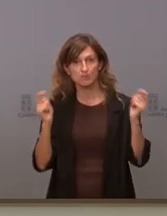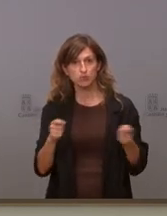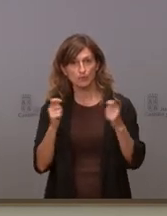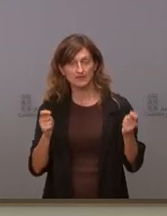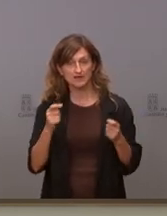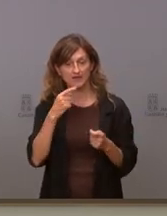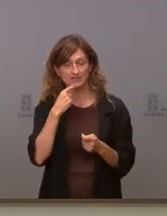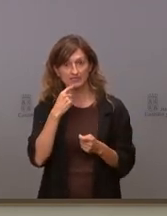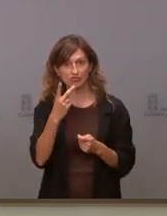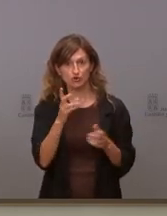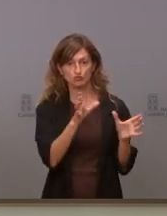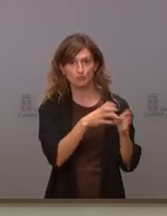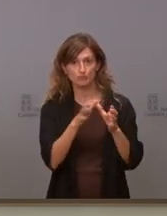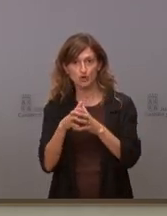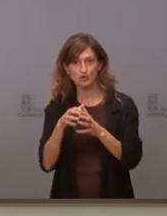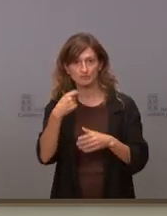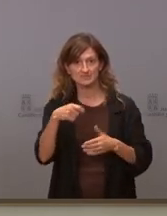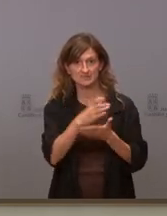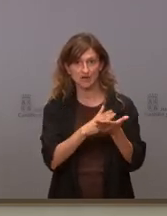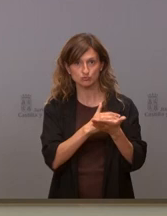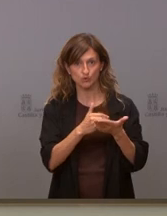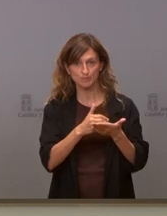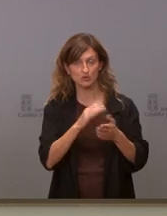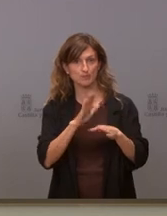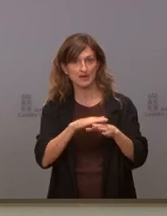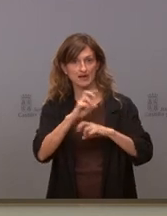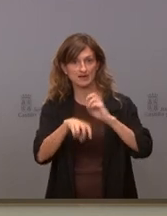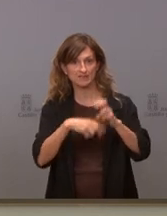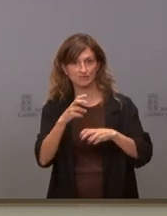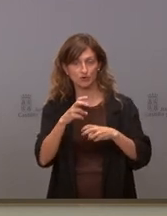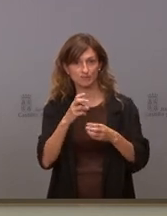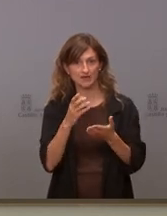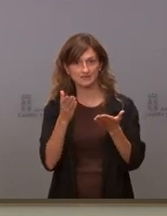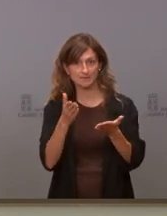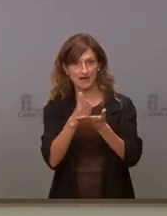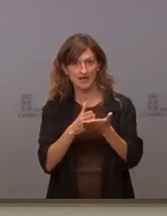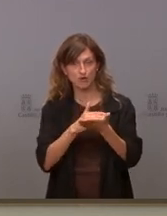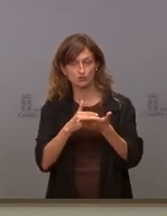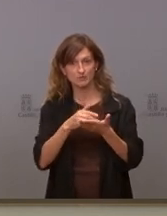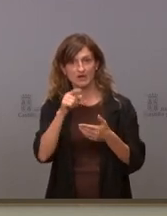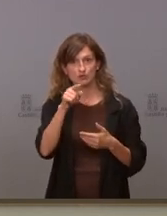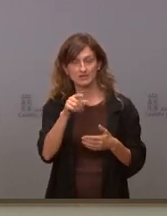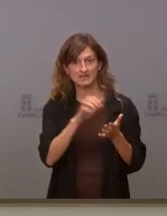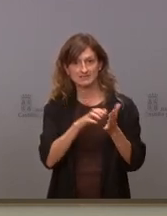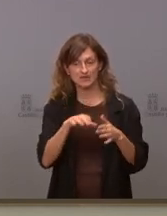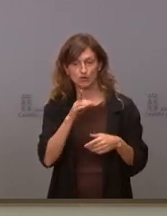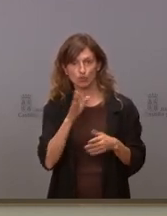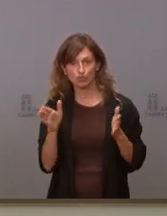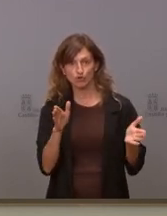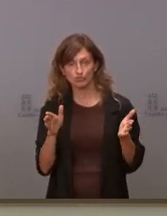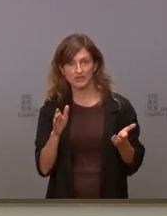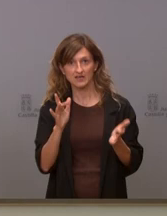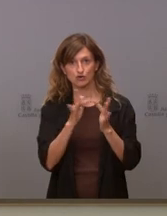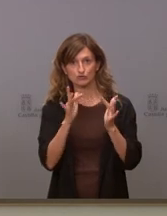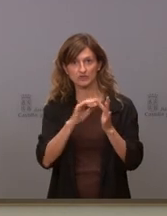está habiendo dos bloques de presidentes autonómicos para la reforma de la financiación autonómica no sé en qué bloque estaría Castilla y León y si hay